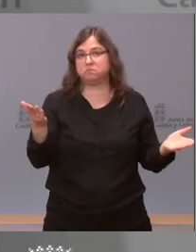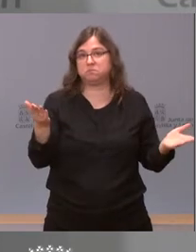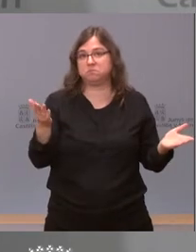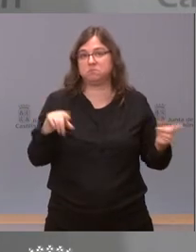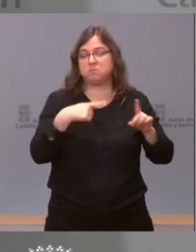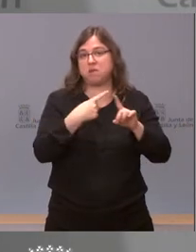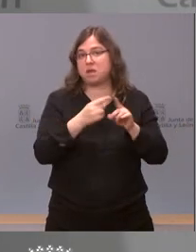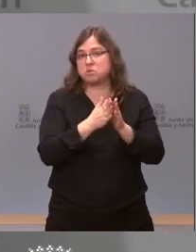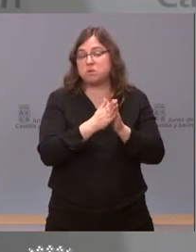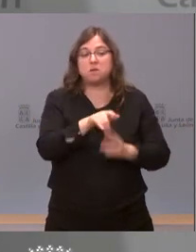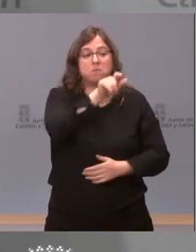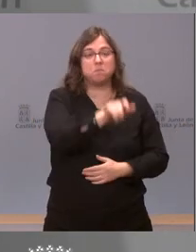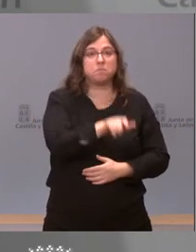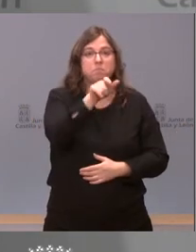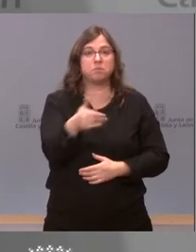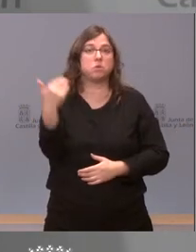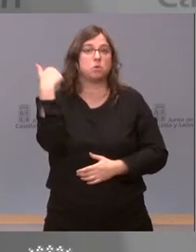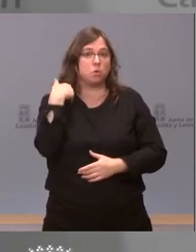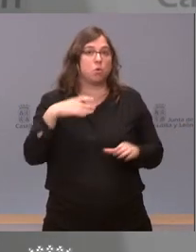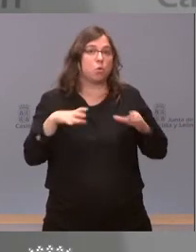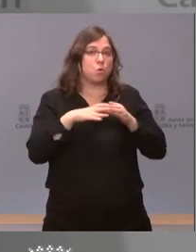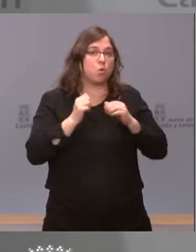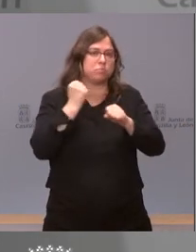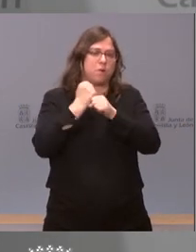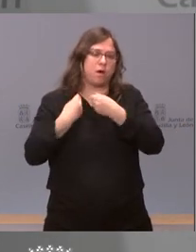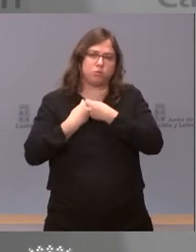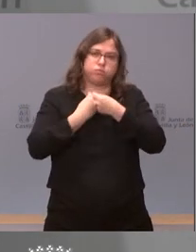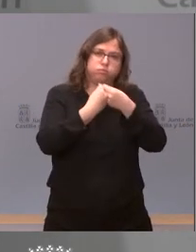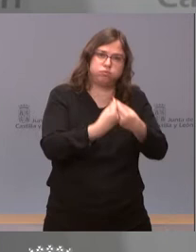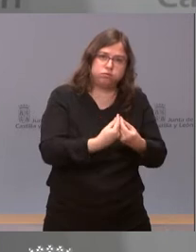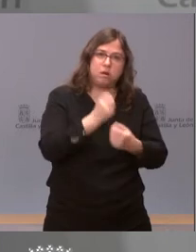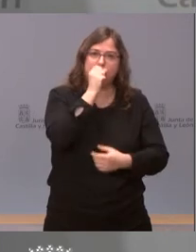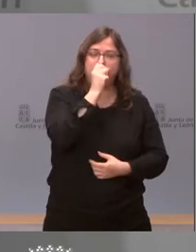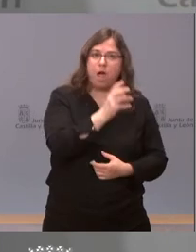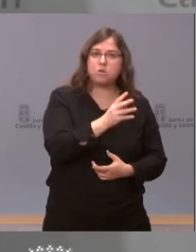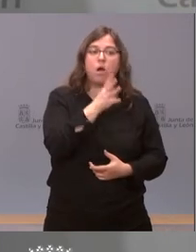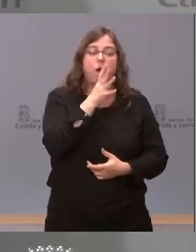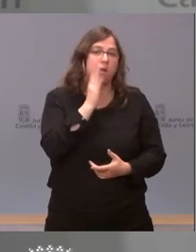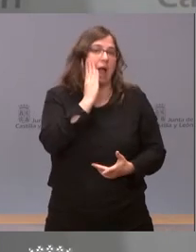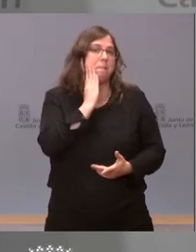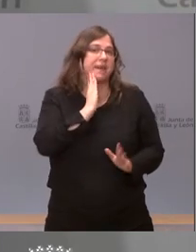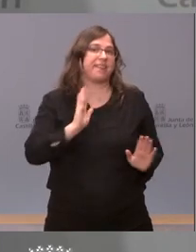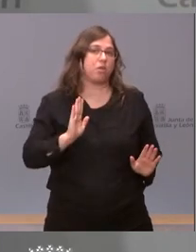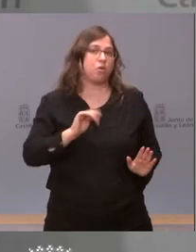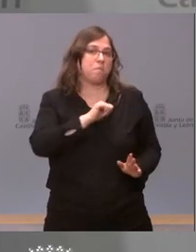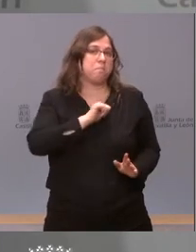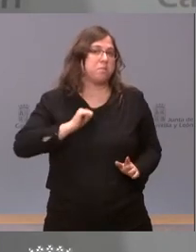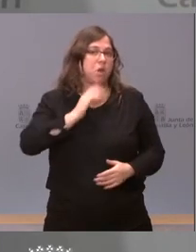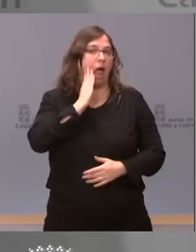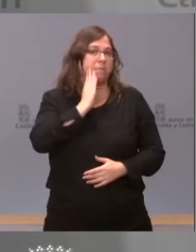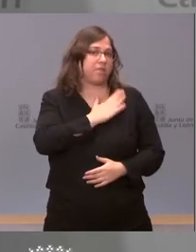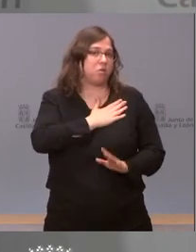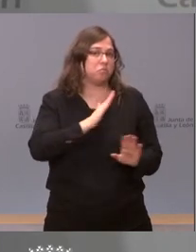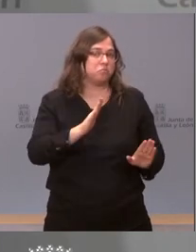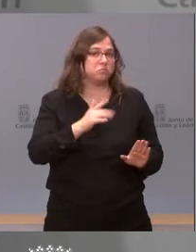a aquellas personas con las que he compartido muchos años de trabajo y a las que tengo una petición personal y yo creo que la gente